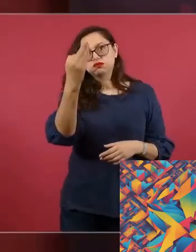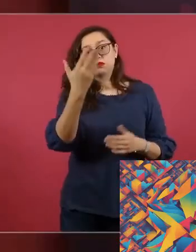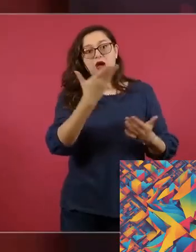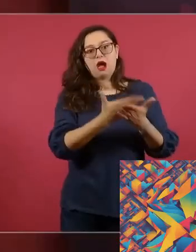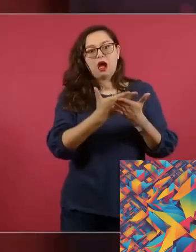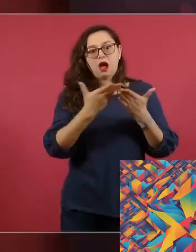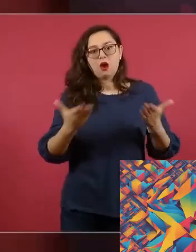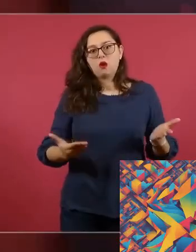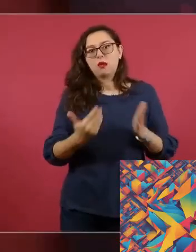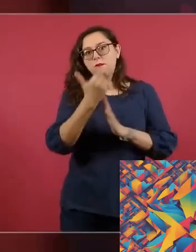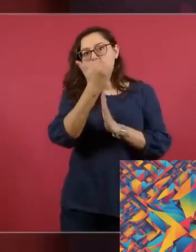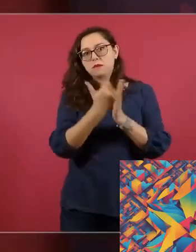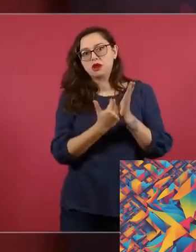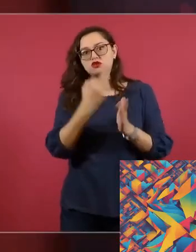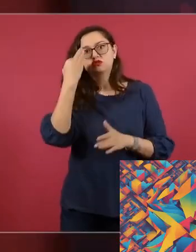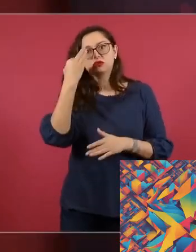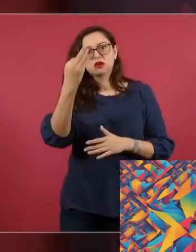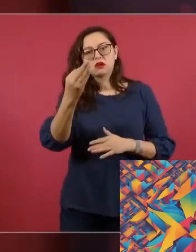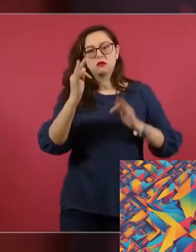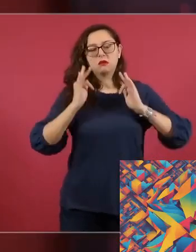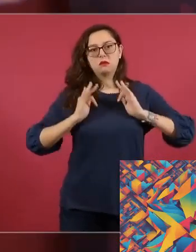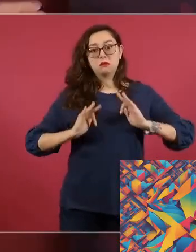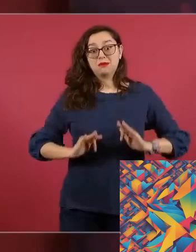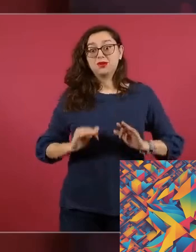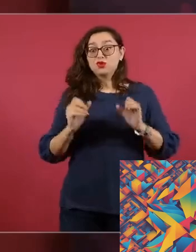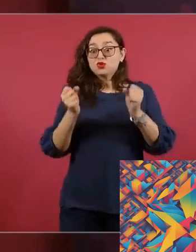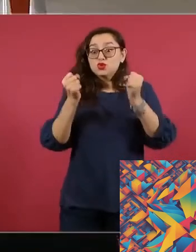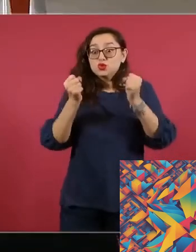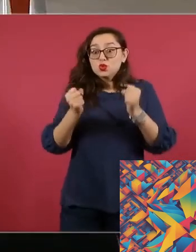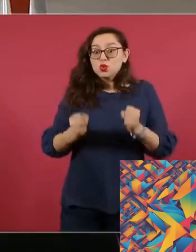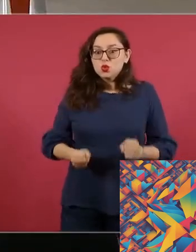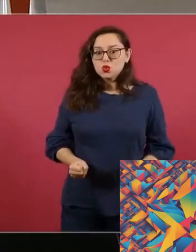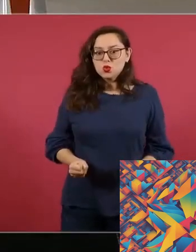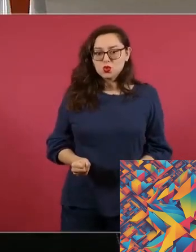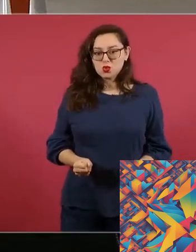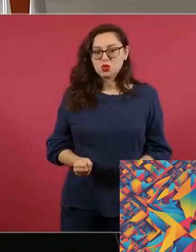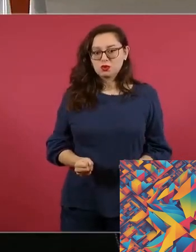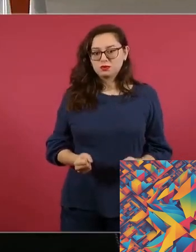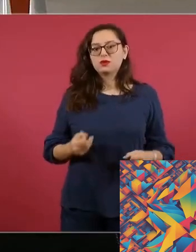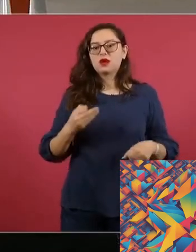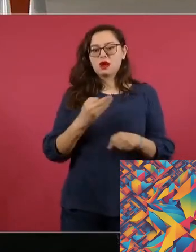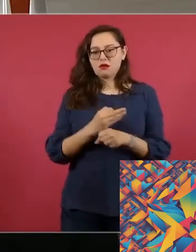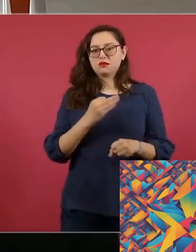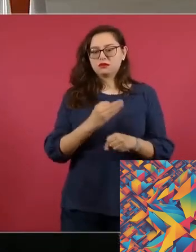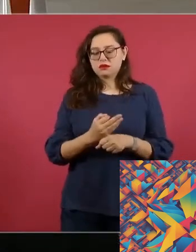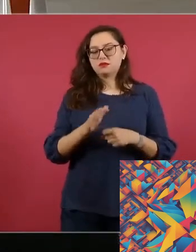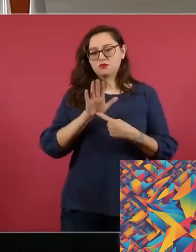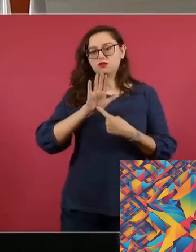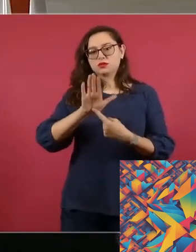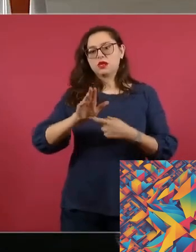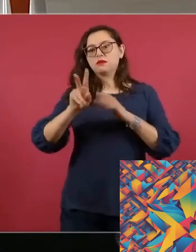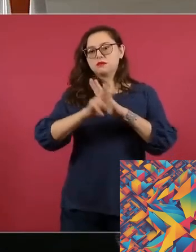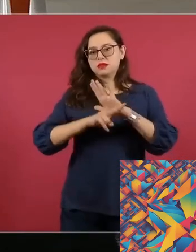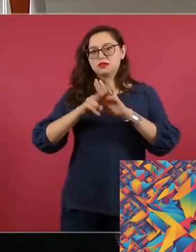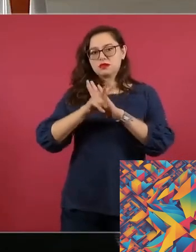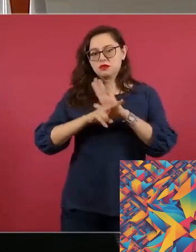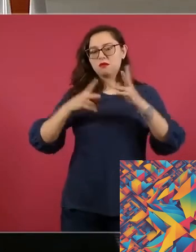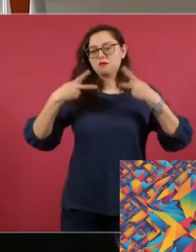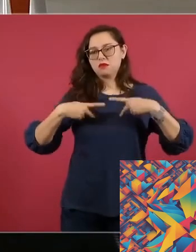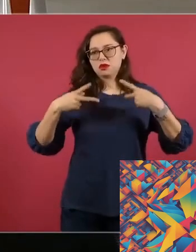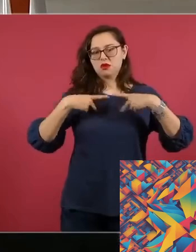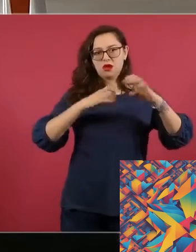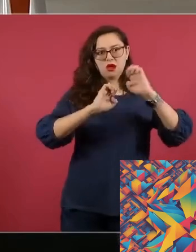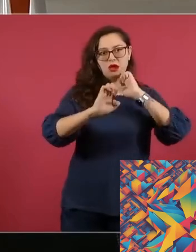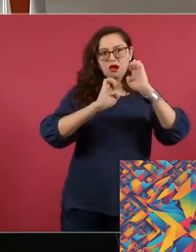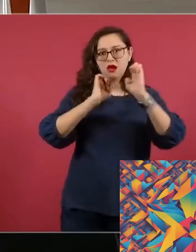de la educación y la información. Cuando estamos bien informados, somos capaces de tomar decisiones más acertadas y de defender nuestros